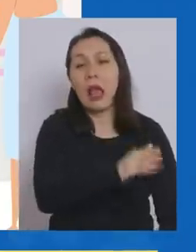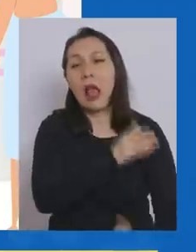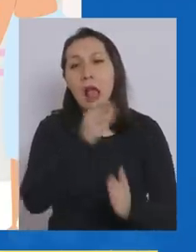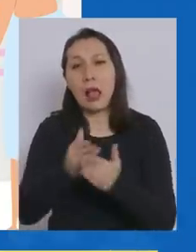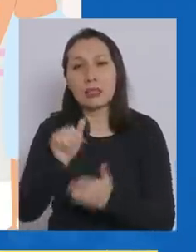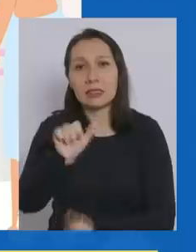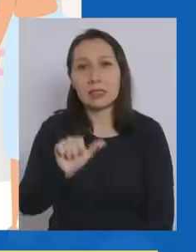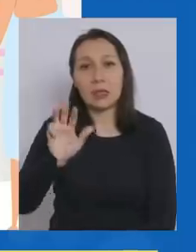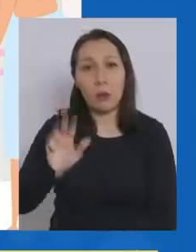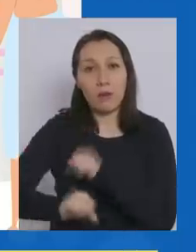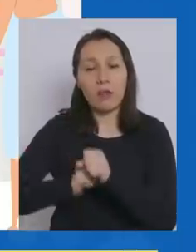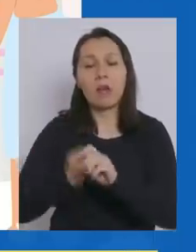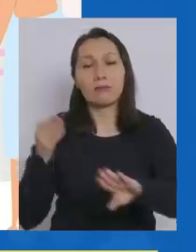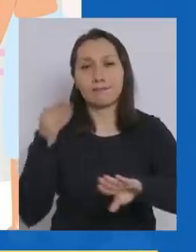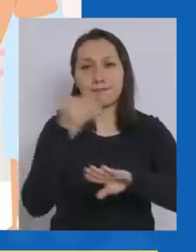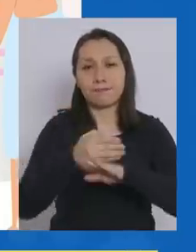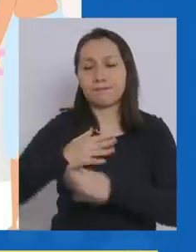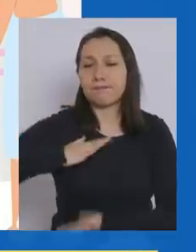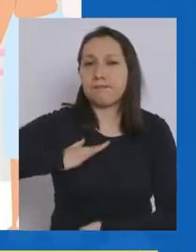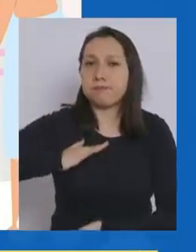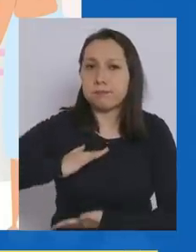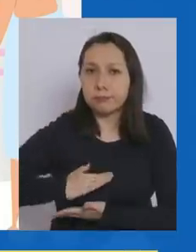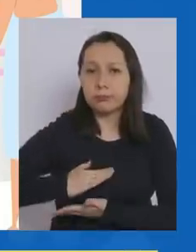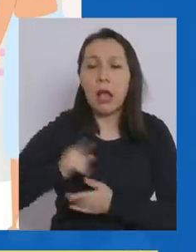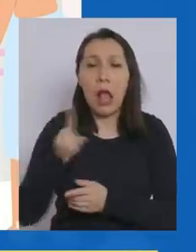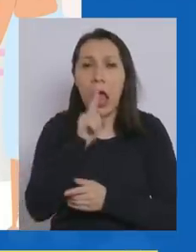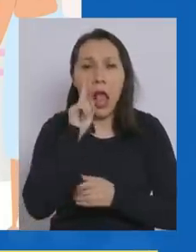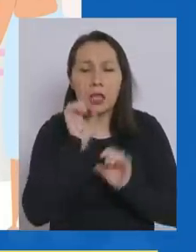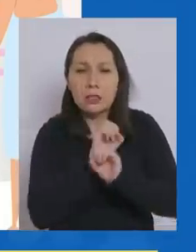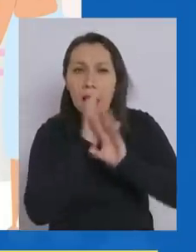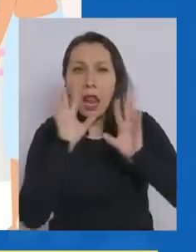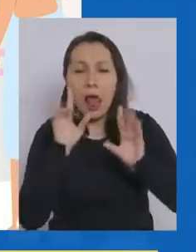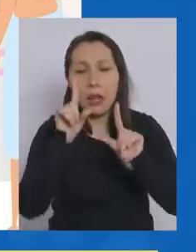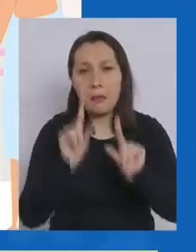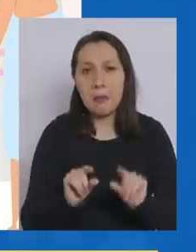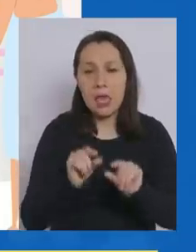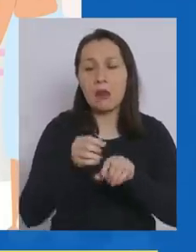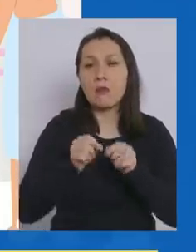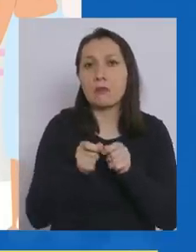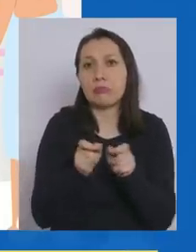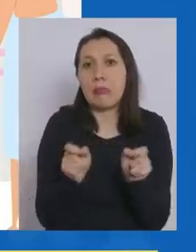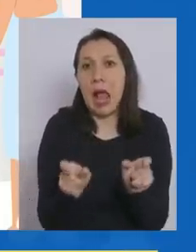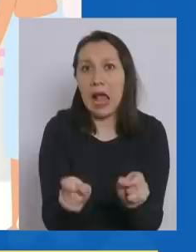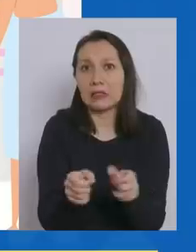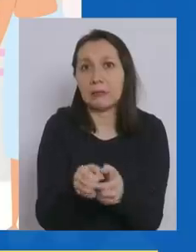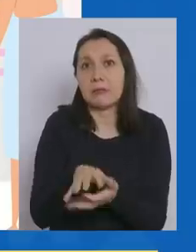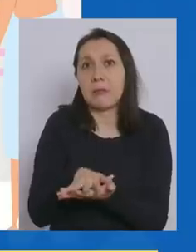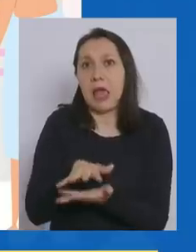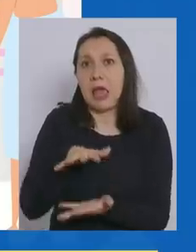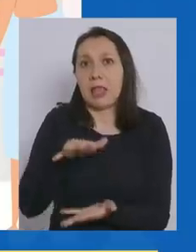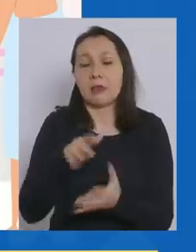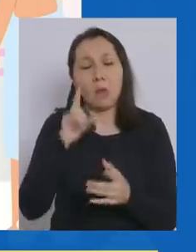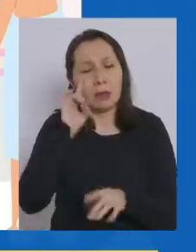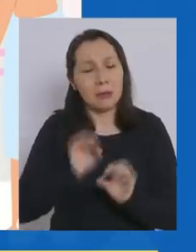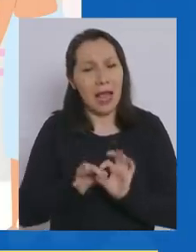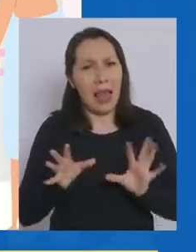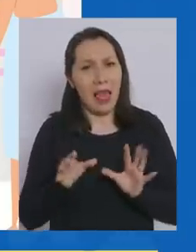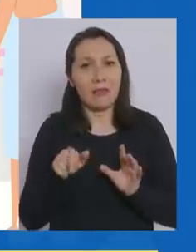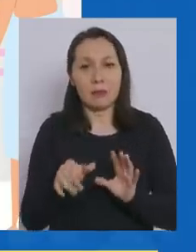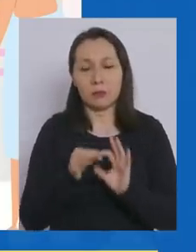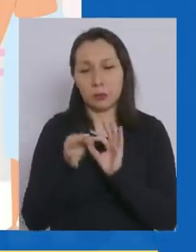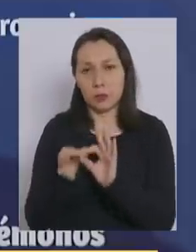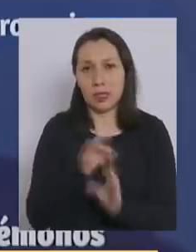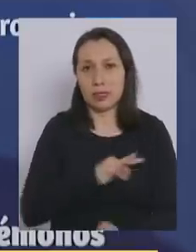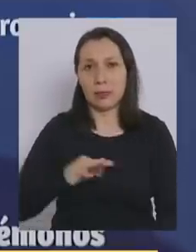años, hacerse una mamografía para de esa manera evitar la progresión de este cáncer que sabemos que es tan grave. Gracias,